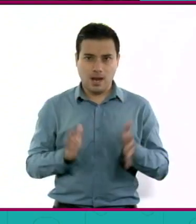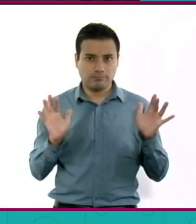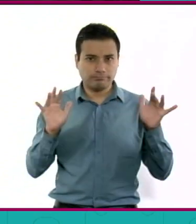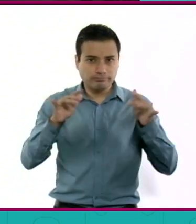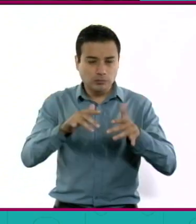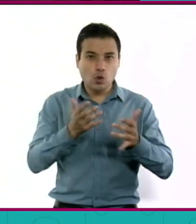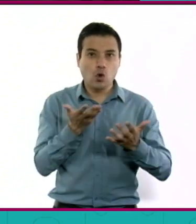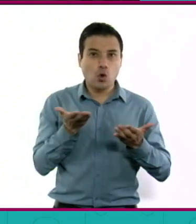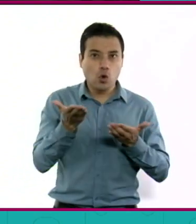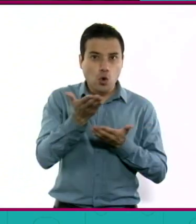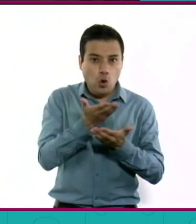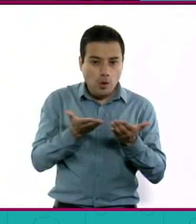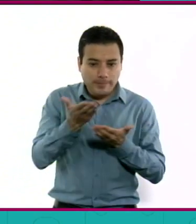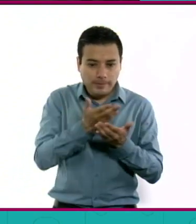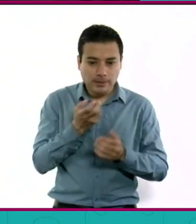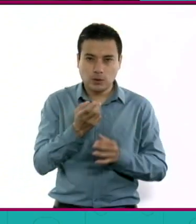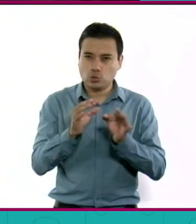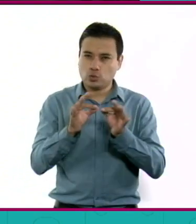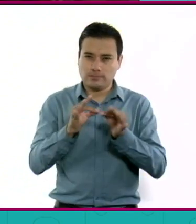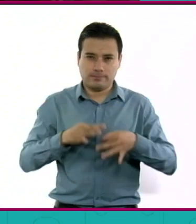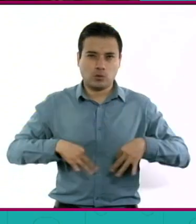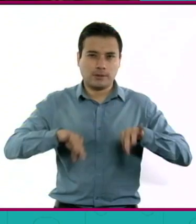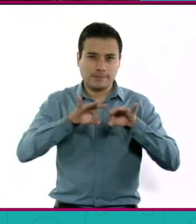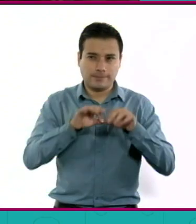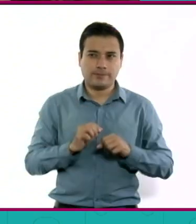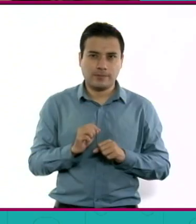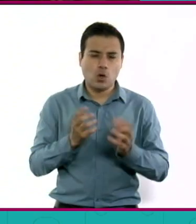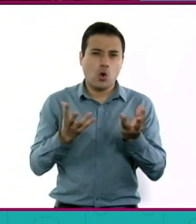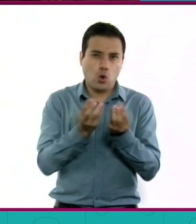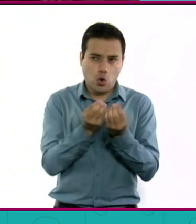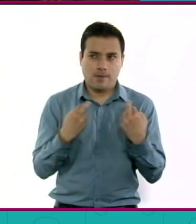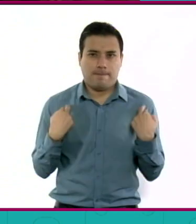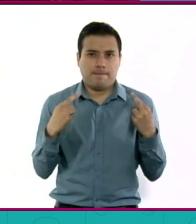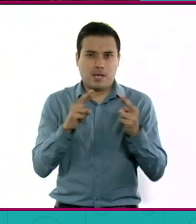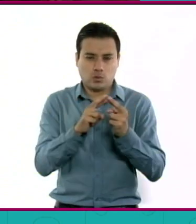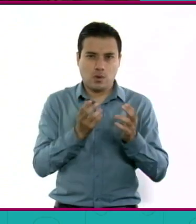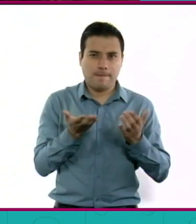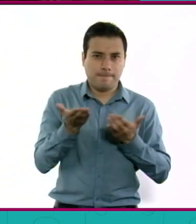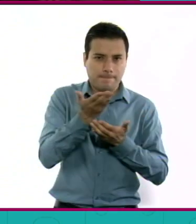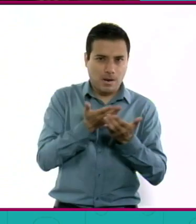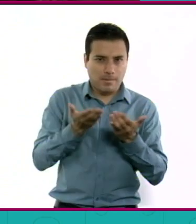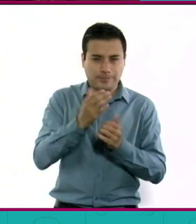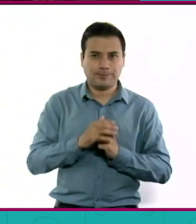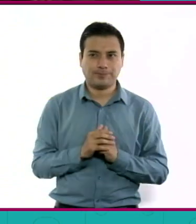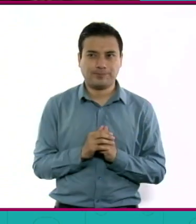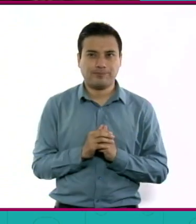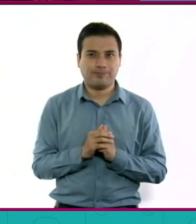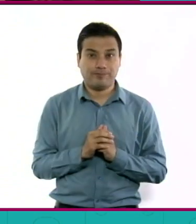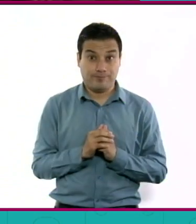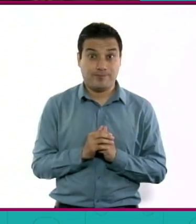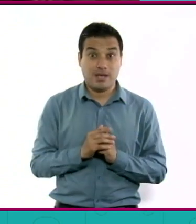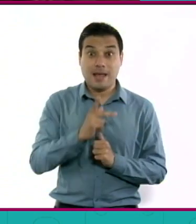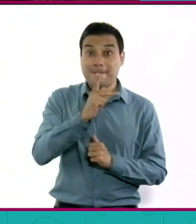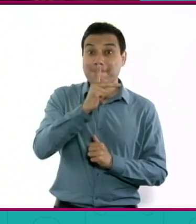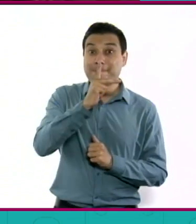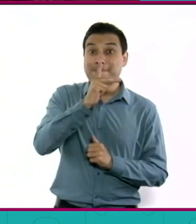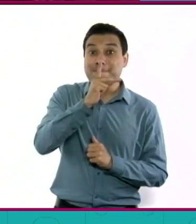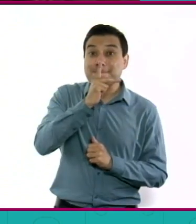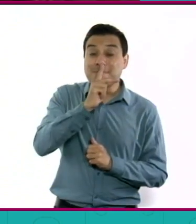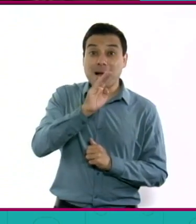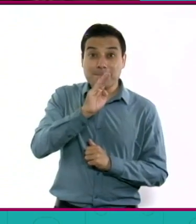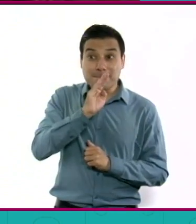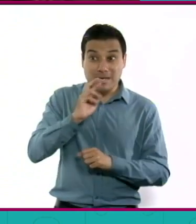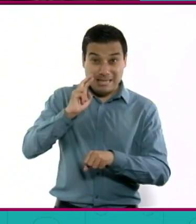fundamental, estar con sus maestras, que la casa deje de tener una función tan fuerte que es la